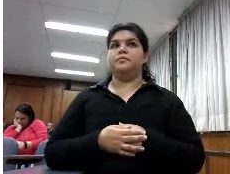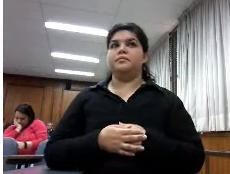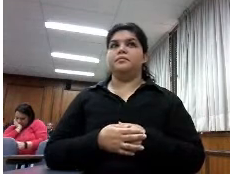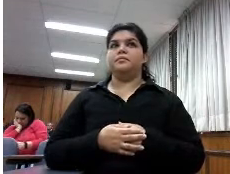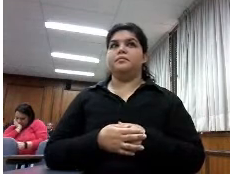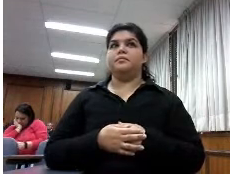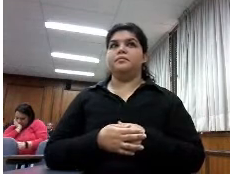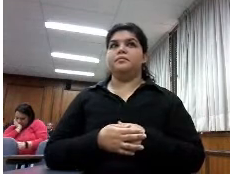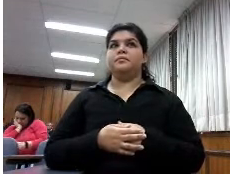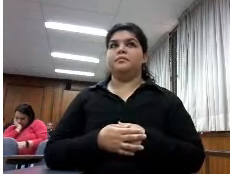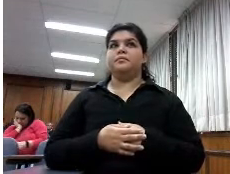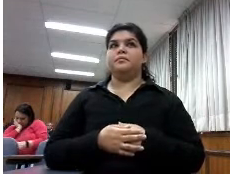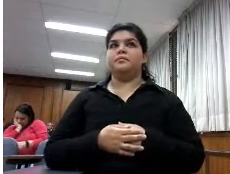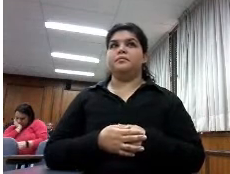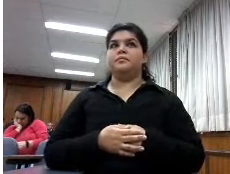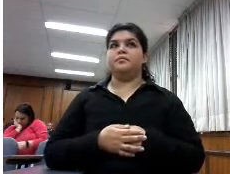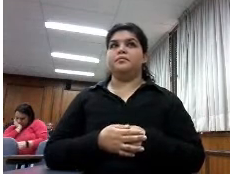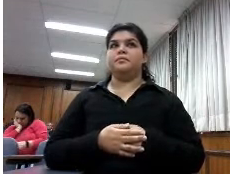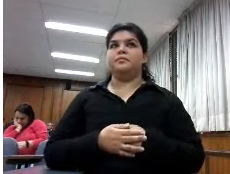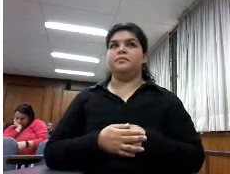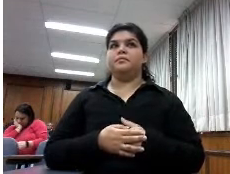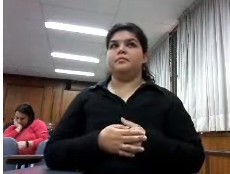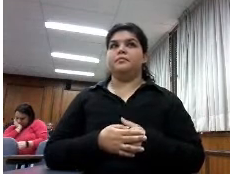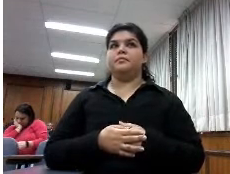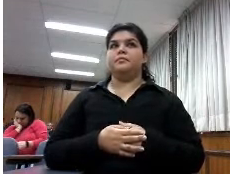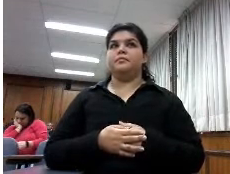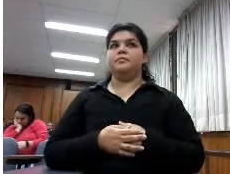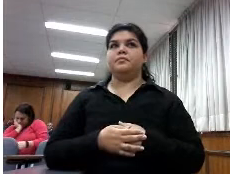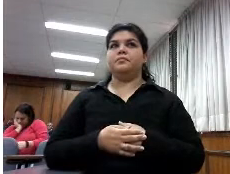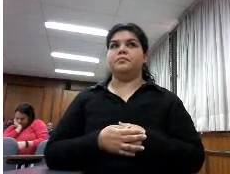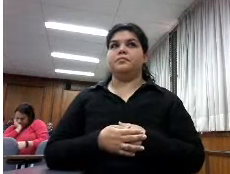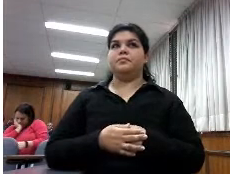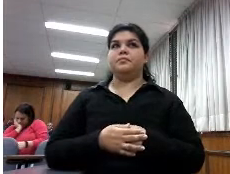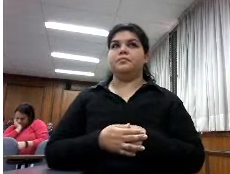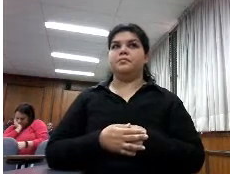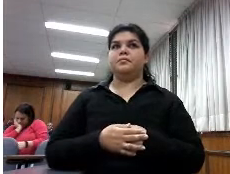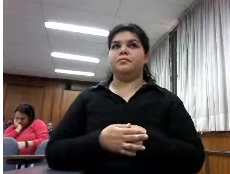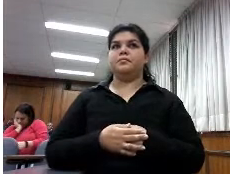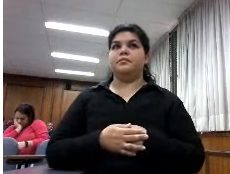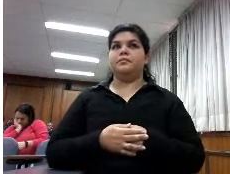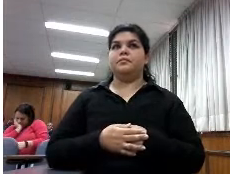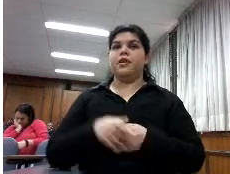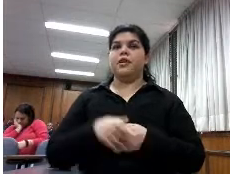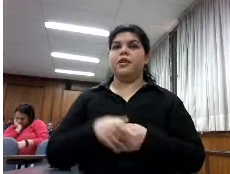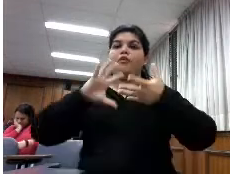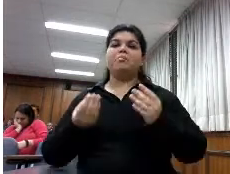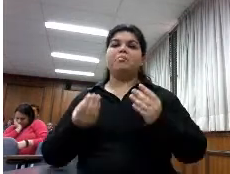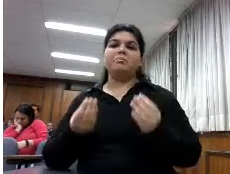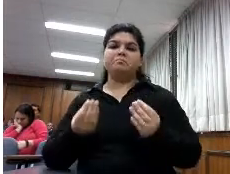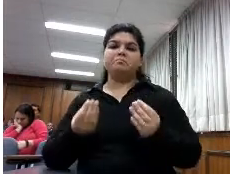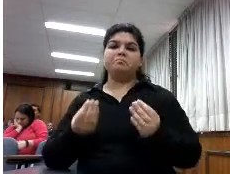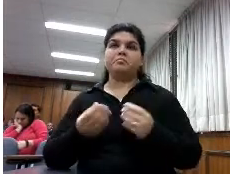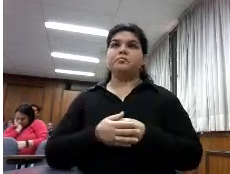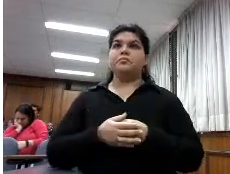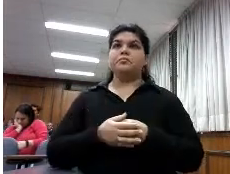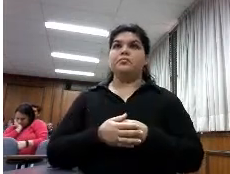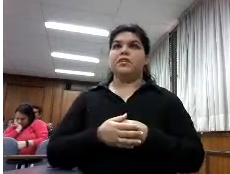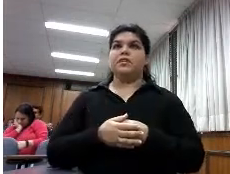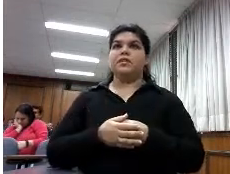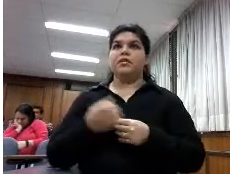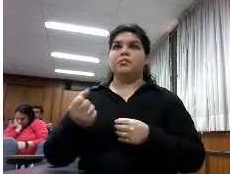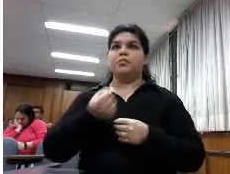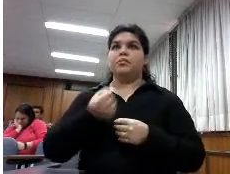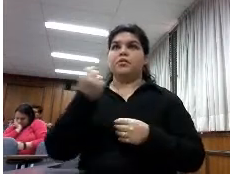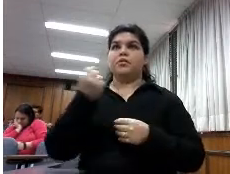¿sí? ¿sí? ¿sí? la metodología la que utilizamos es hacer no una encuesta no que el estudio